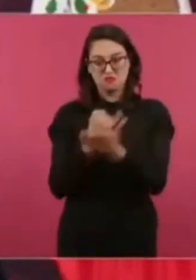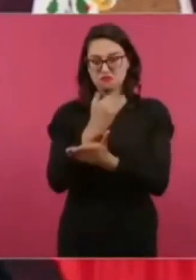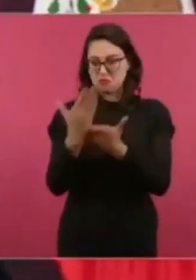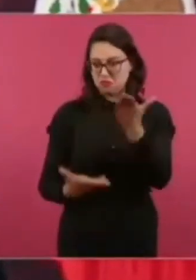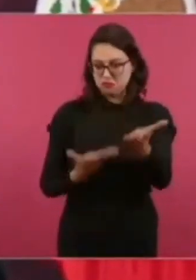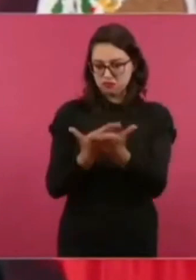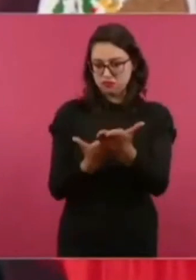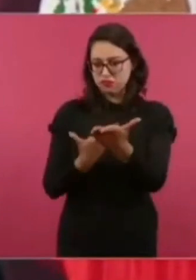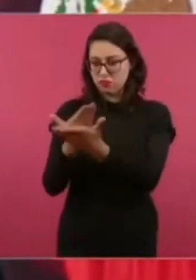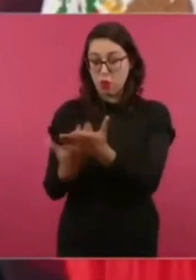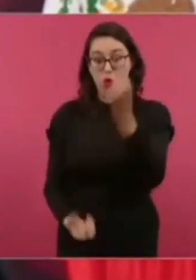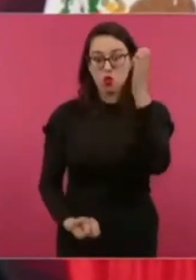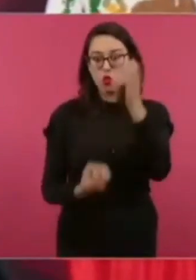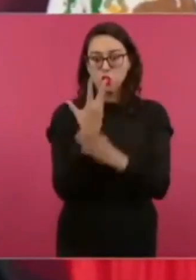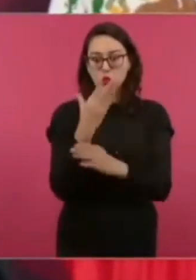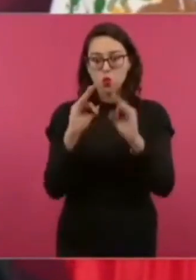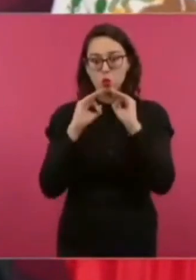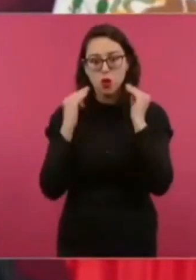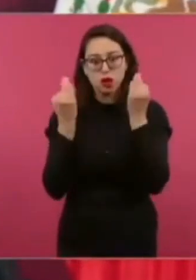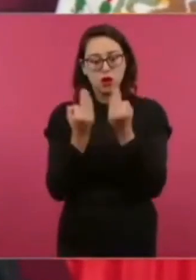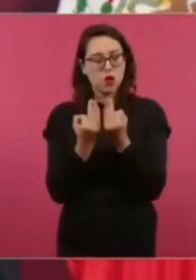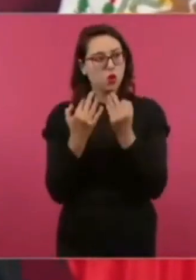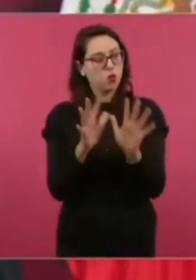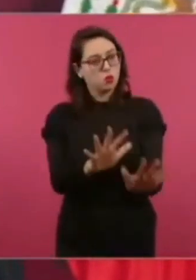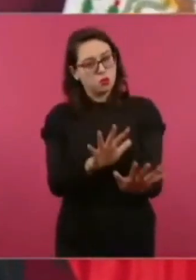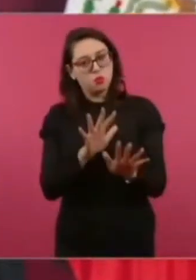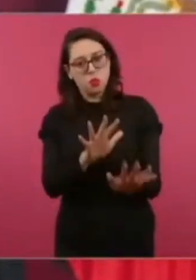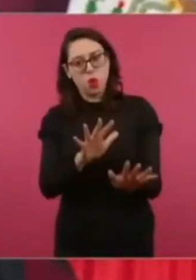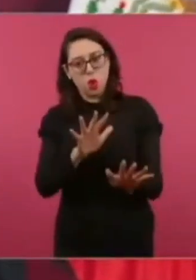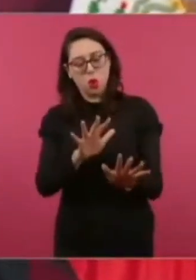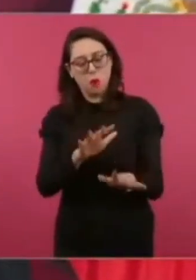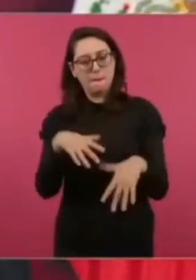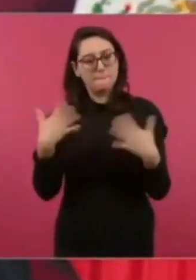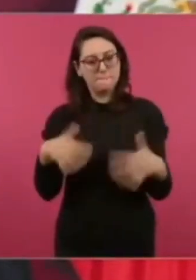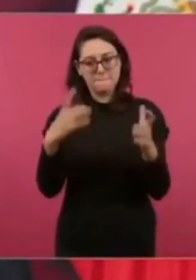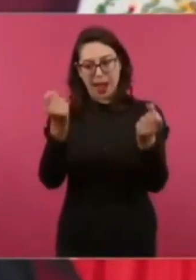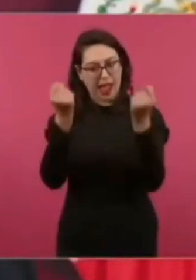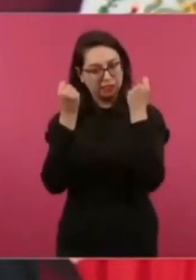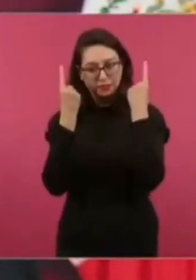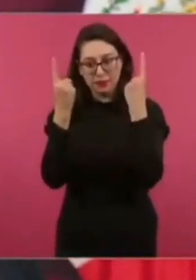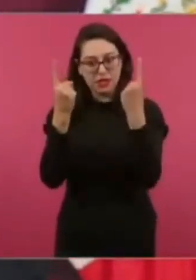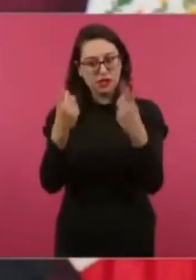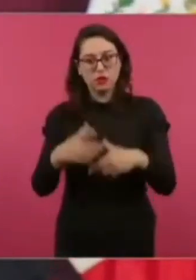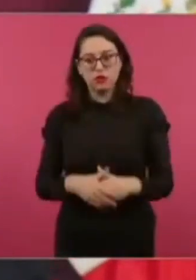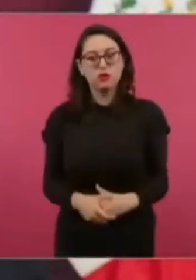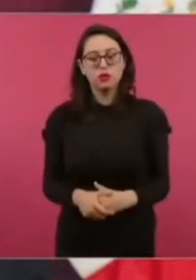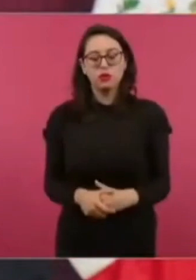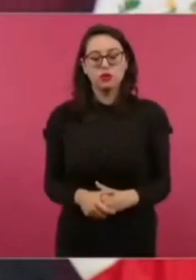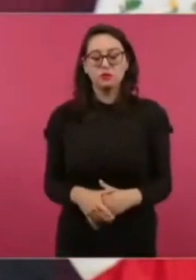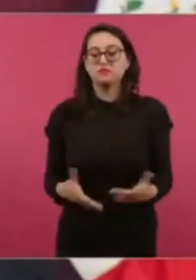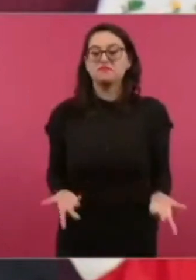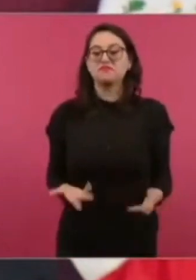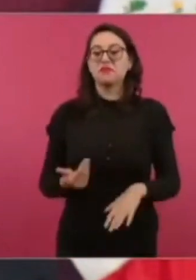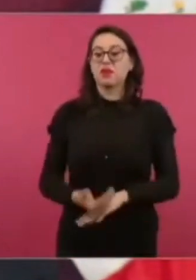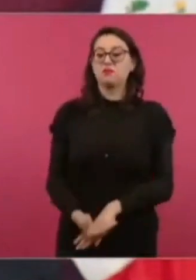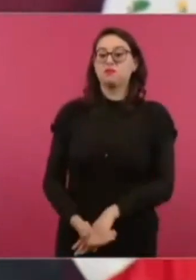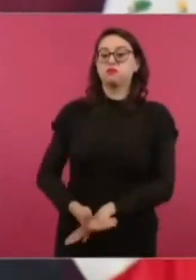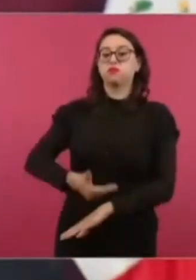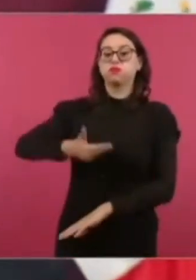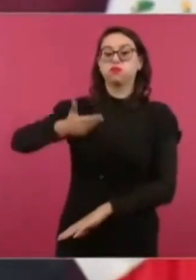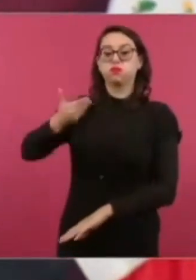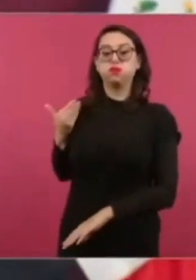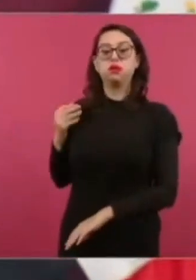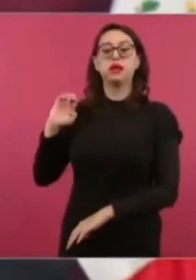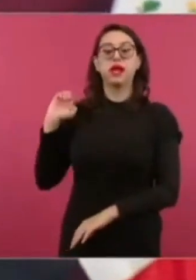único, en décadas, todos los presidentes. Desde